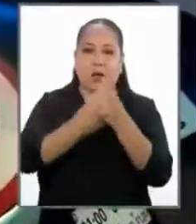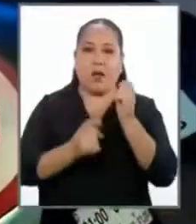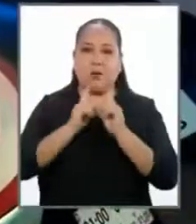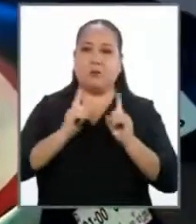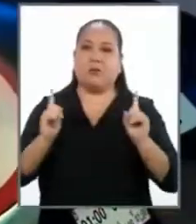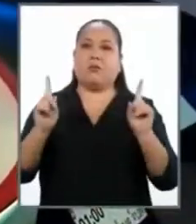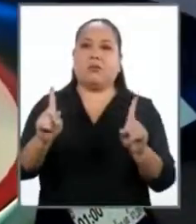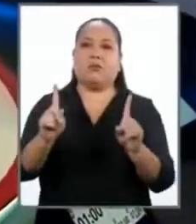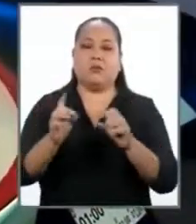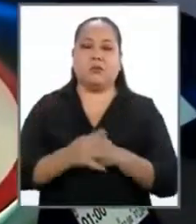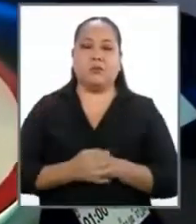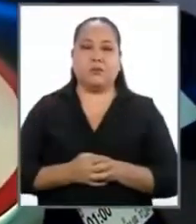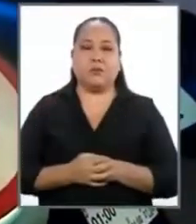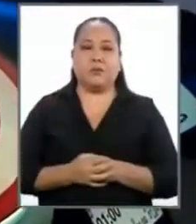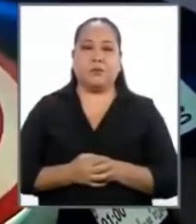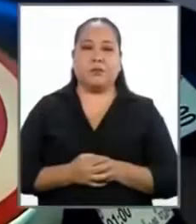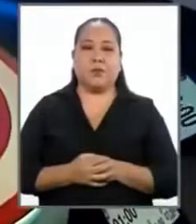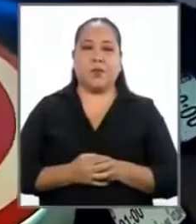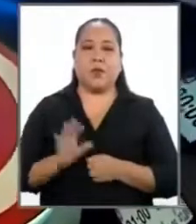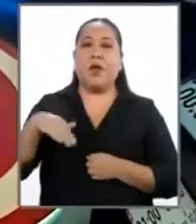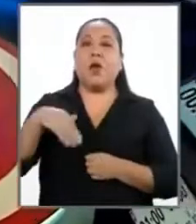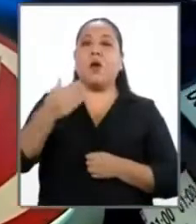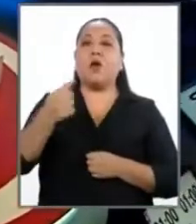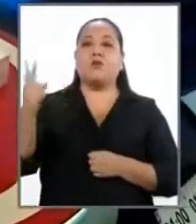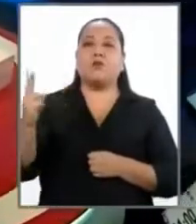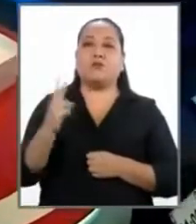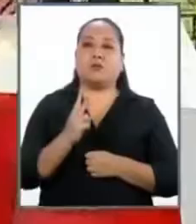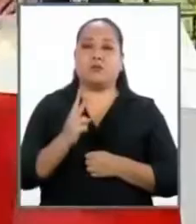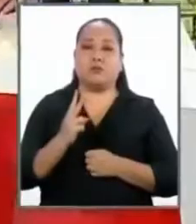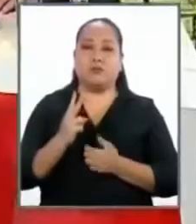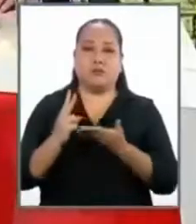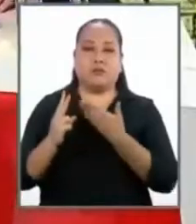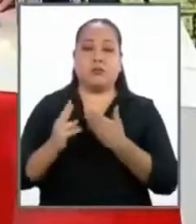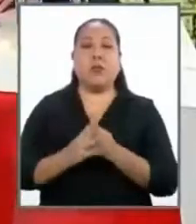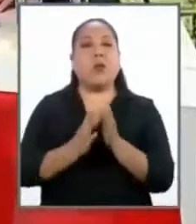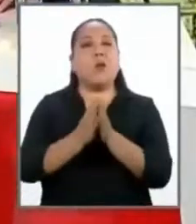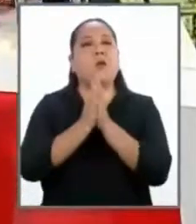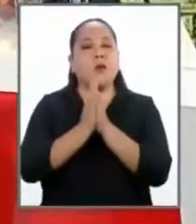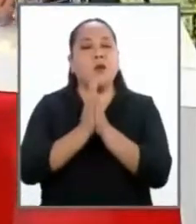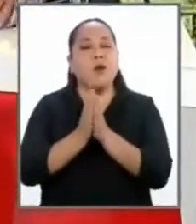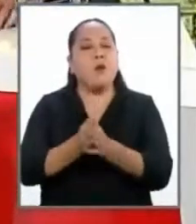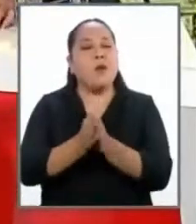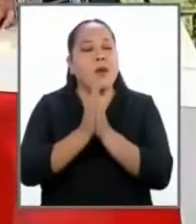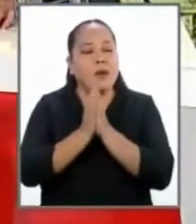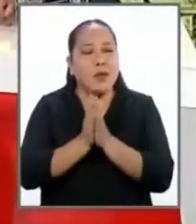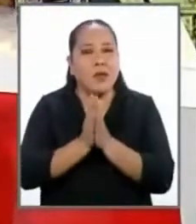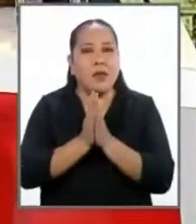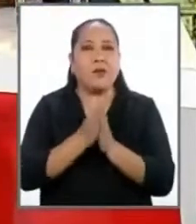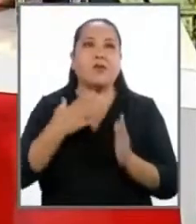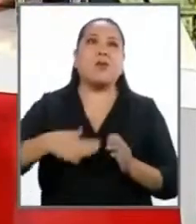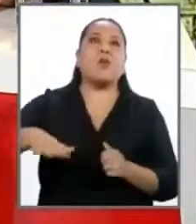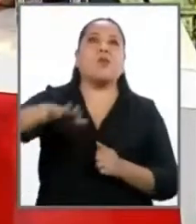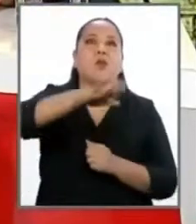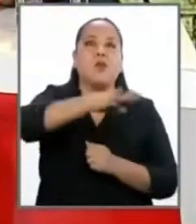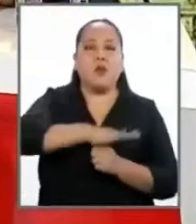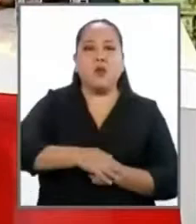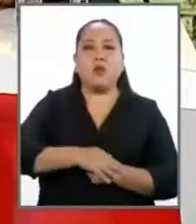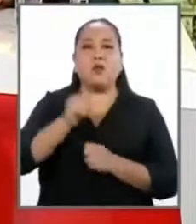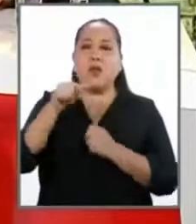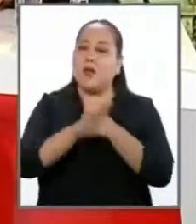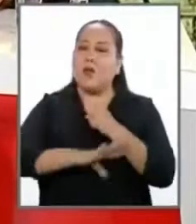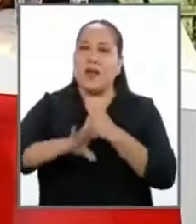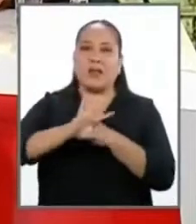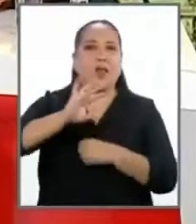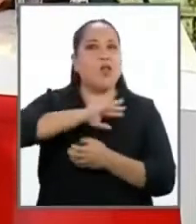vuelvan a su sitio y vamos a la siguiente dupla. Así es, Mónica. Hacemos la invocación general, sobre la base de lo que